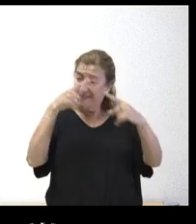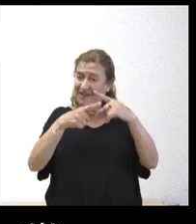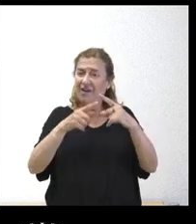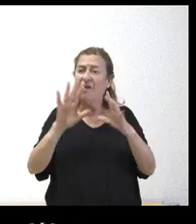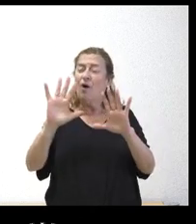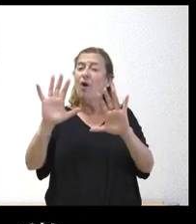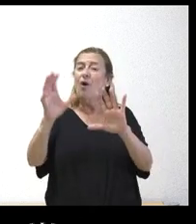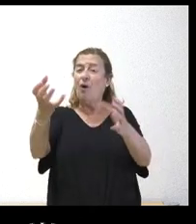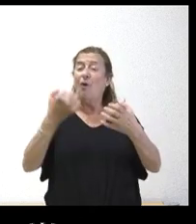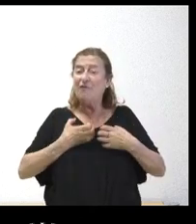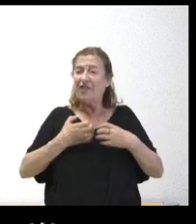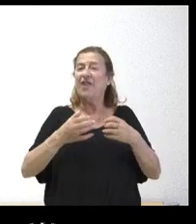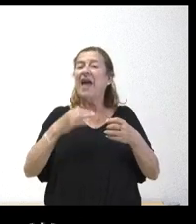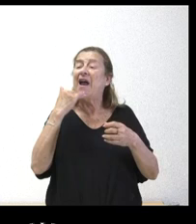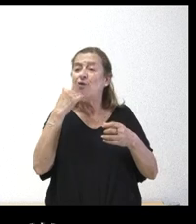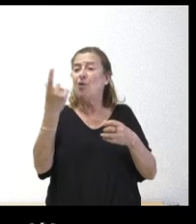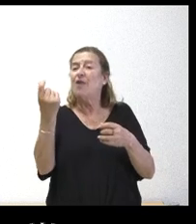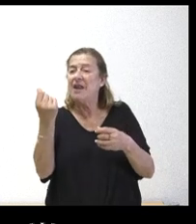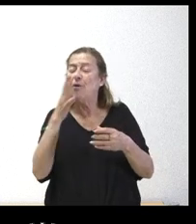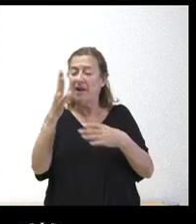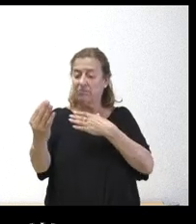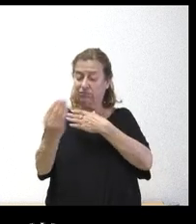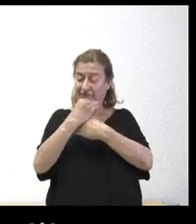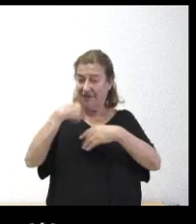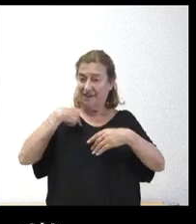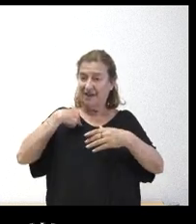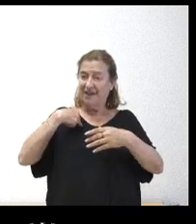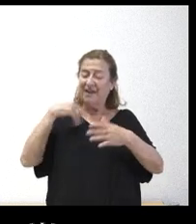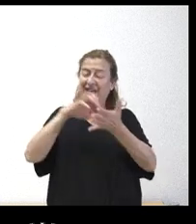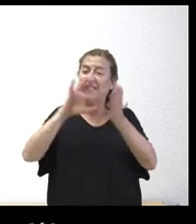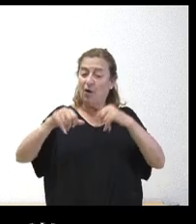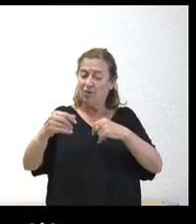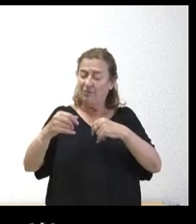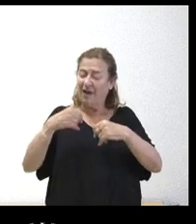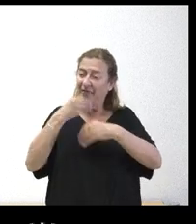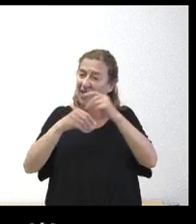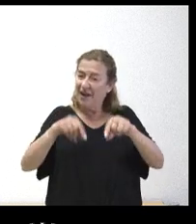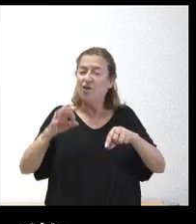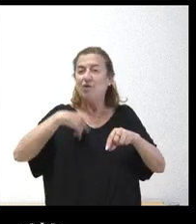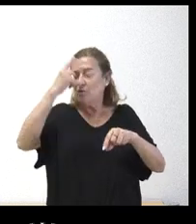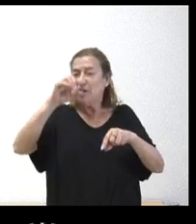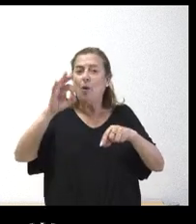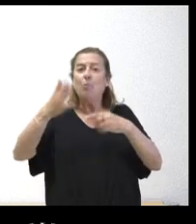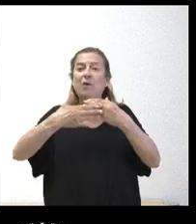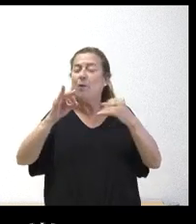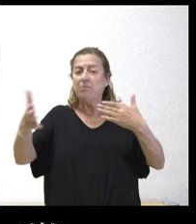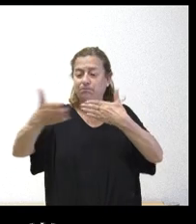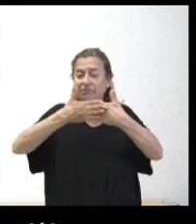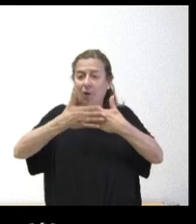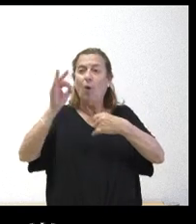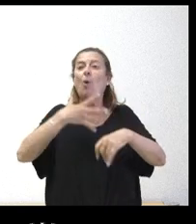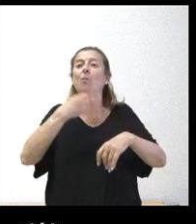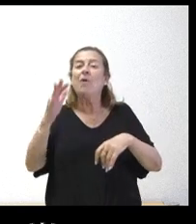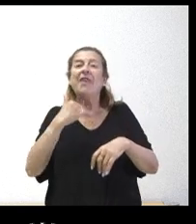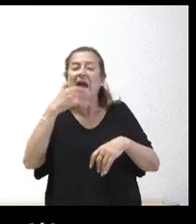una serie de transferencias de fondos para que la comunidad se haga cargo de esos itinerarios. No sé si es una puerta que está totalmente cerrada o puede haber algún